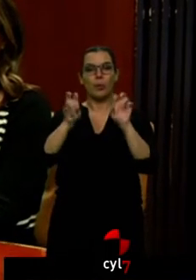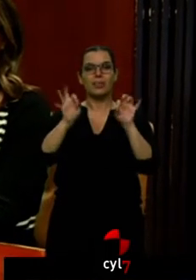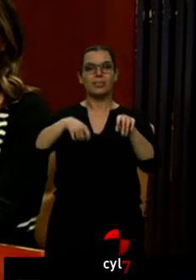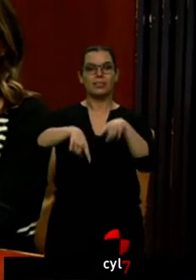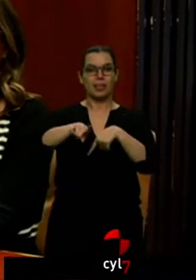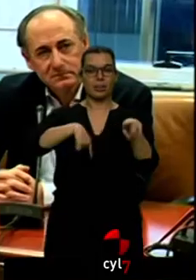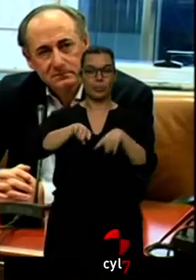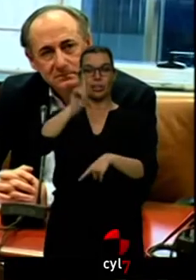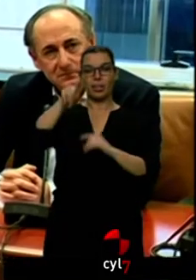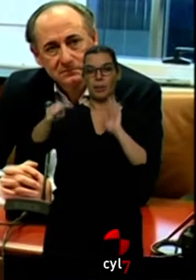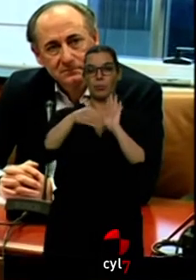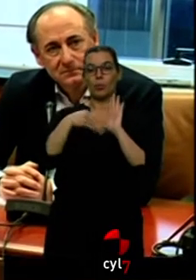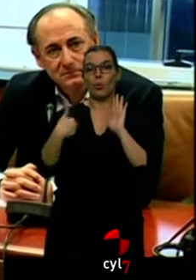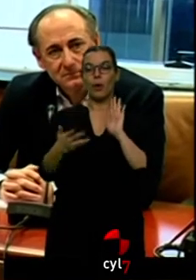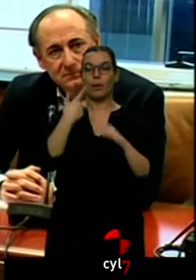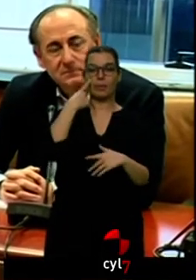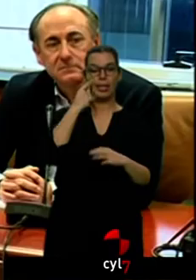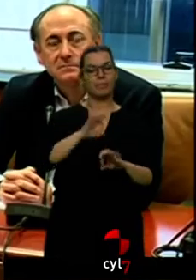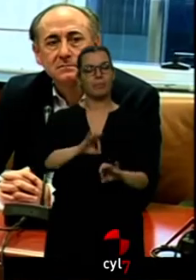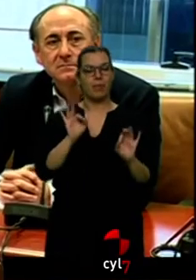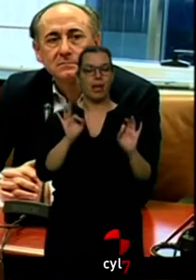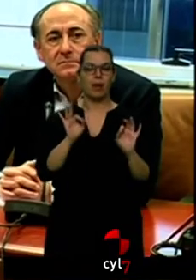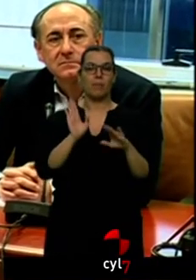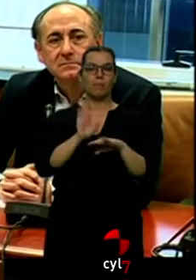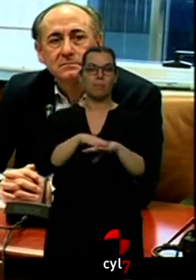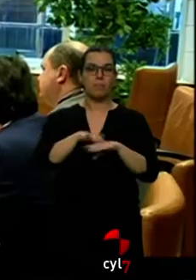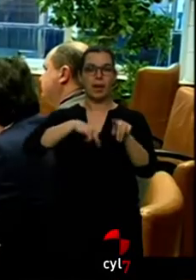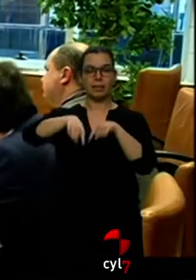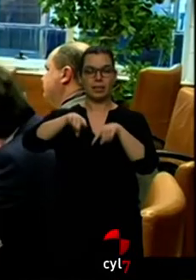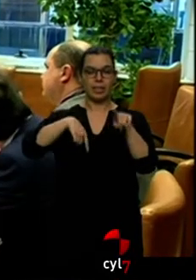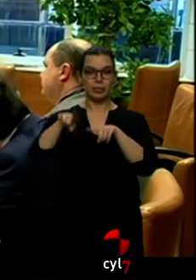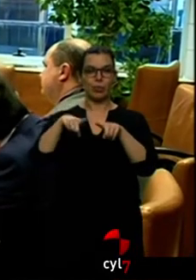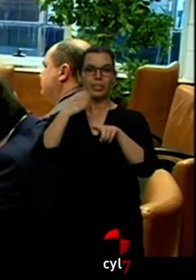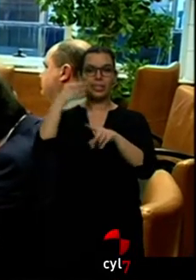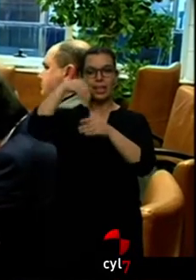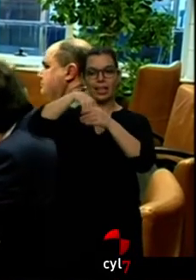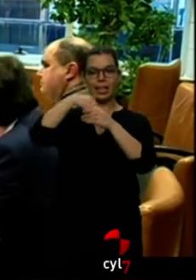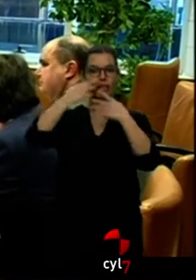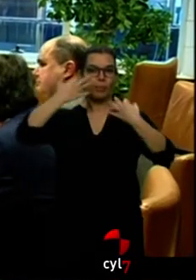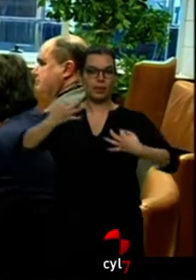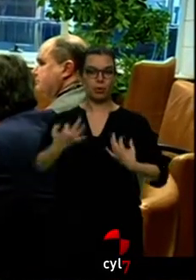que contempla también una vigilancia especial para el transporte de mercancías peligrosas.